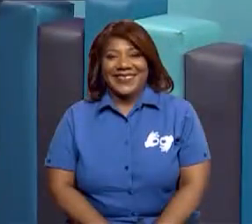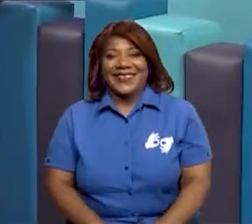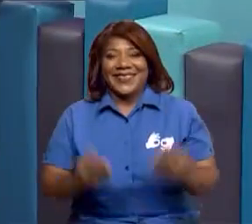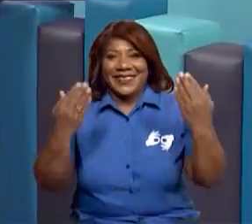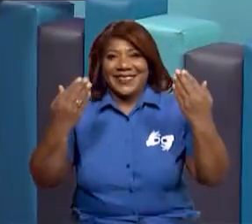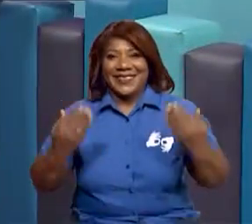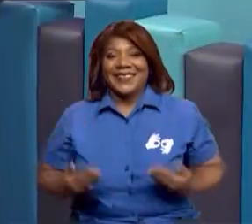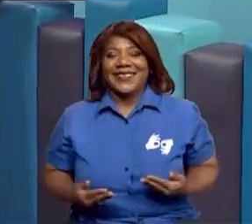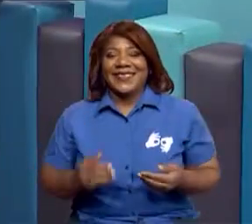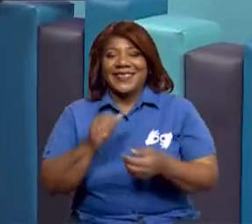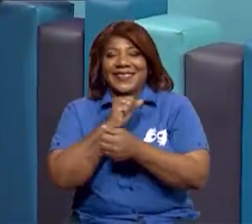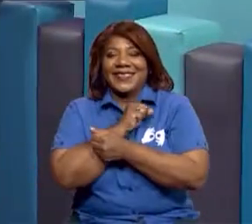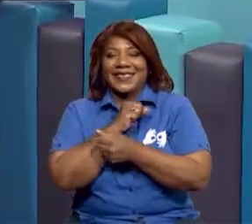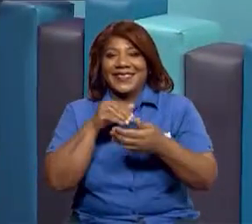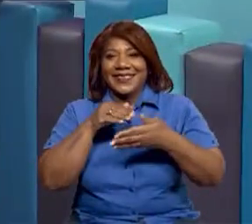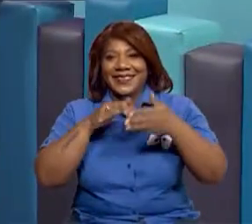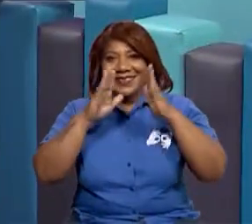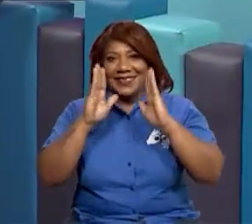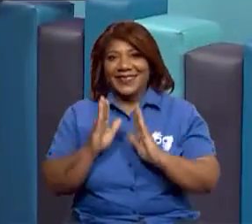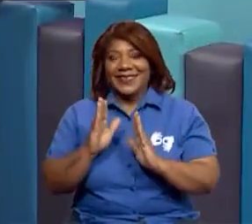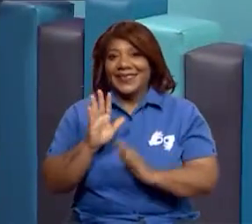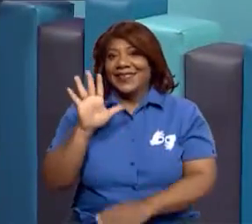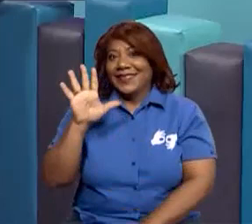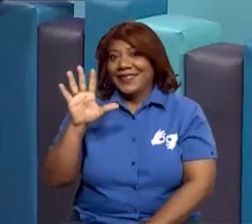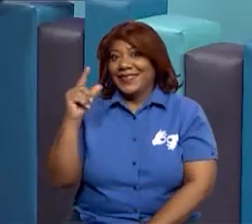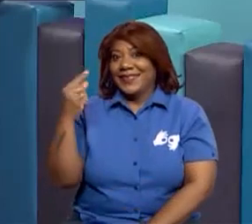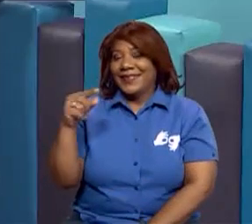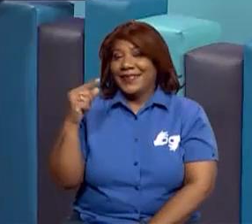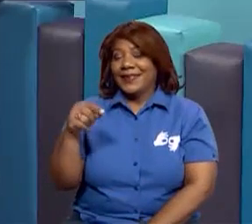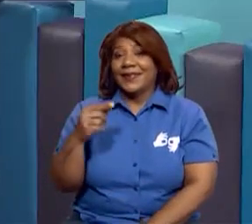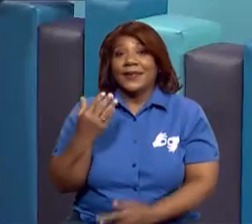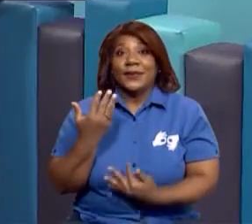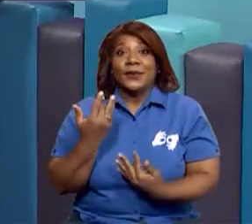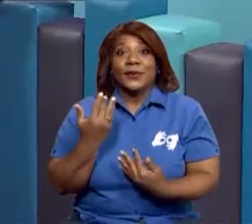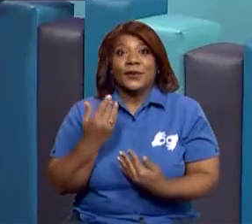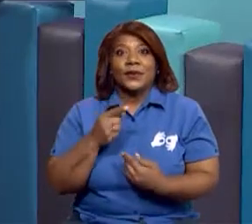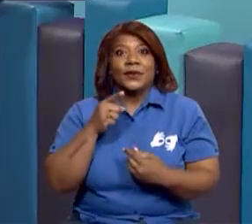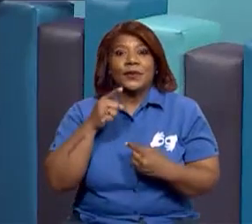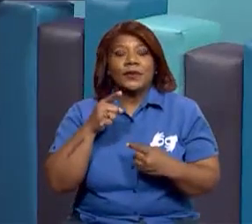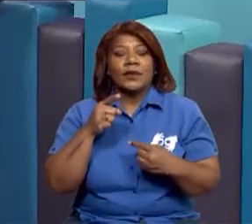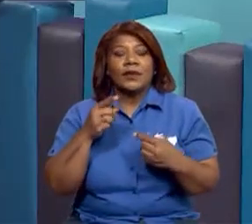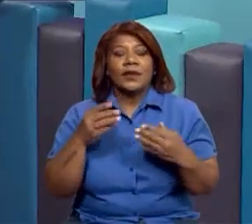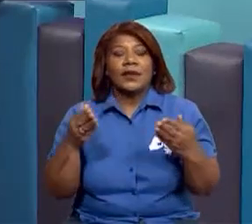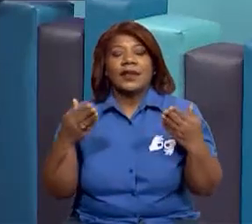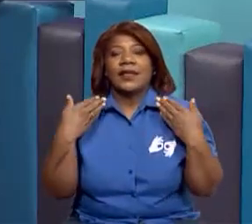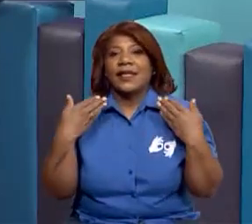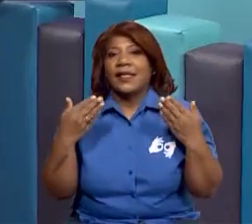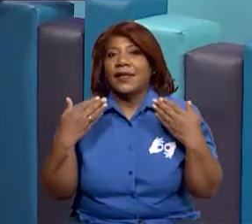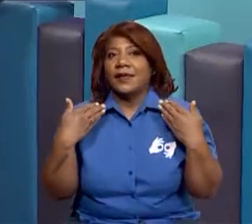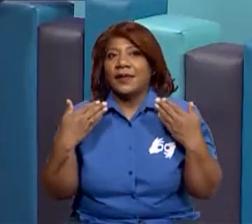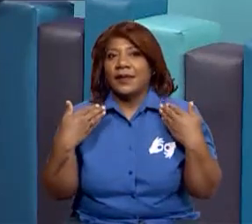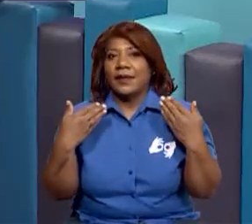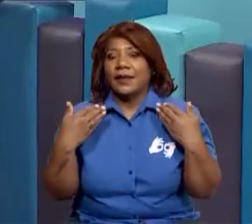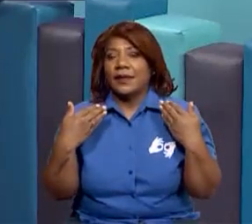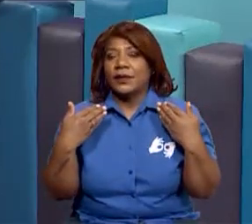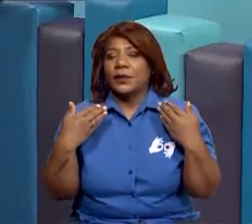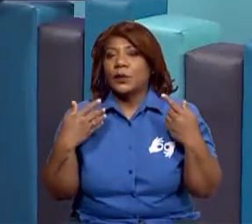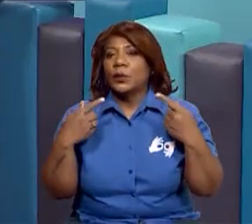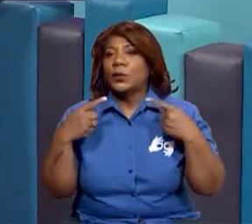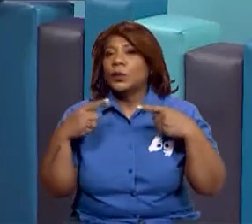Bienvenidos mis queridos estudiantes de quinto grado. Espero que este receso que tuvimos